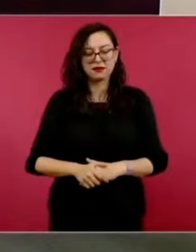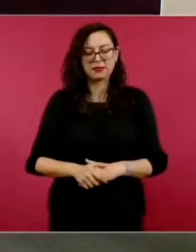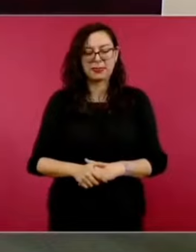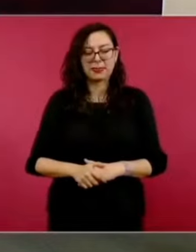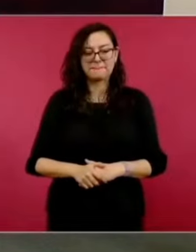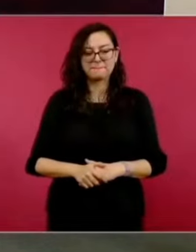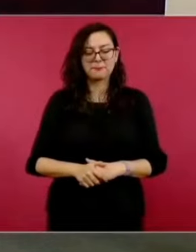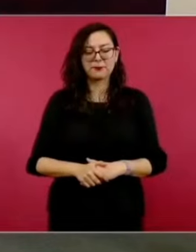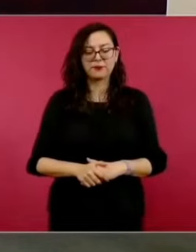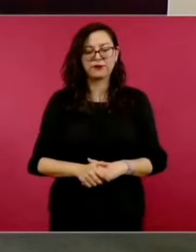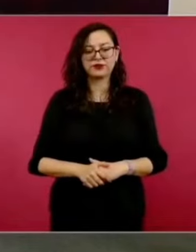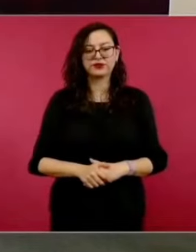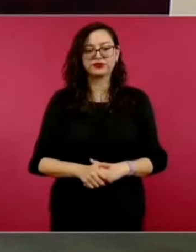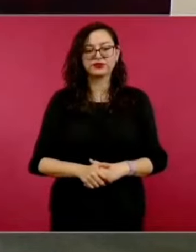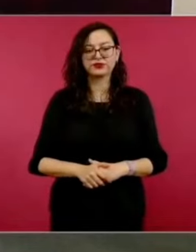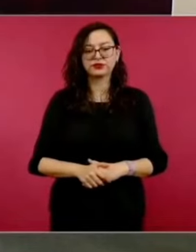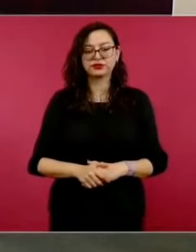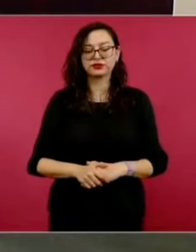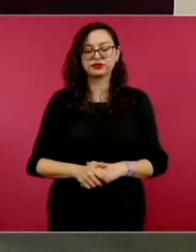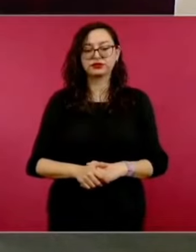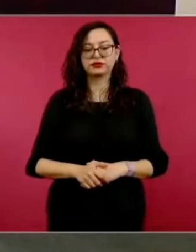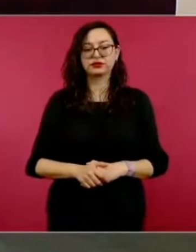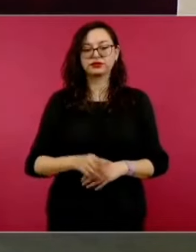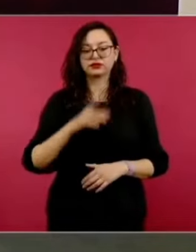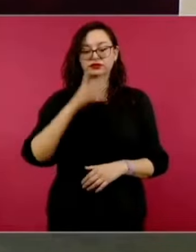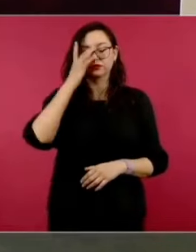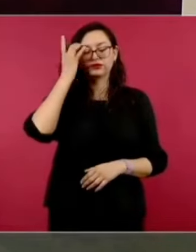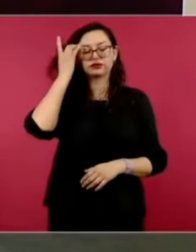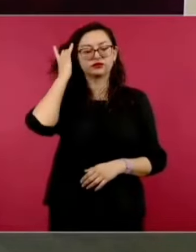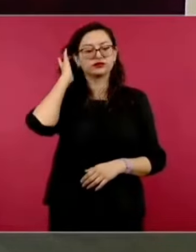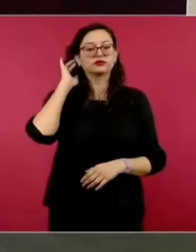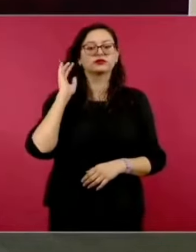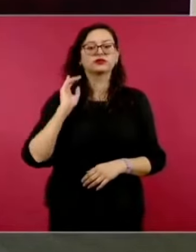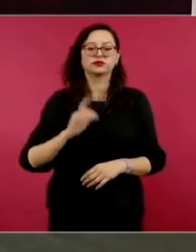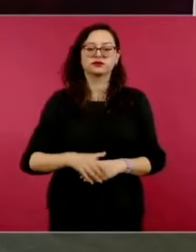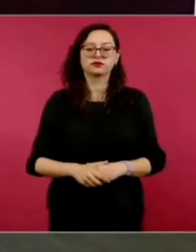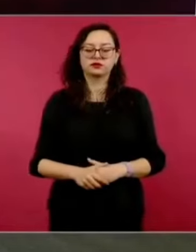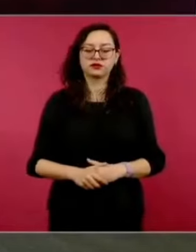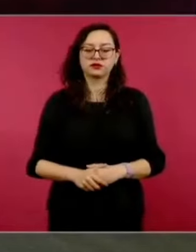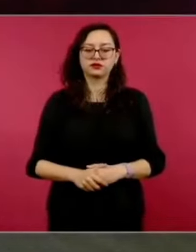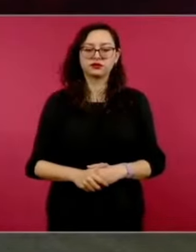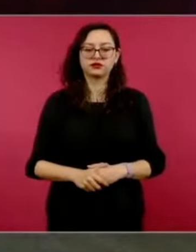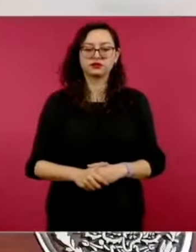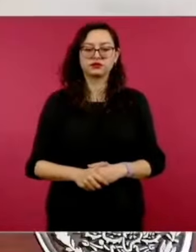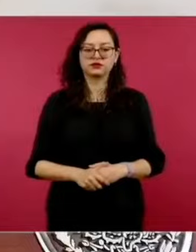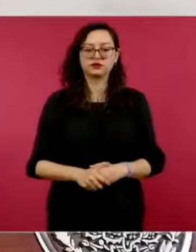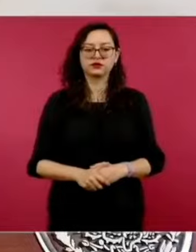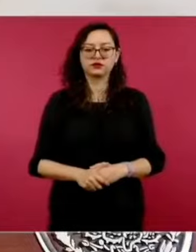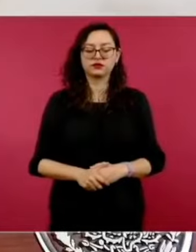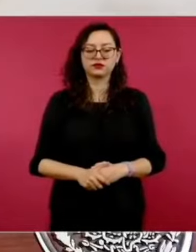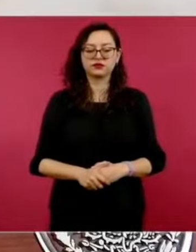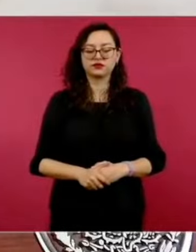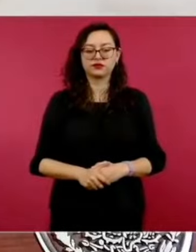sorteo, una insaculación. Pero si no definimos